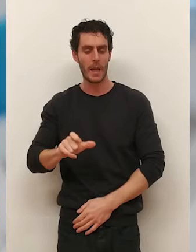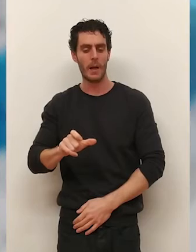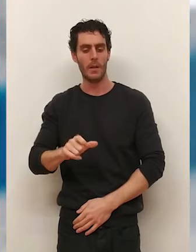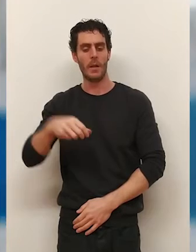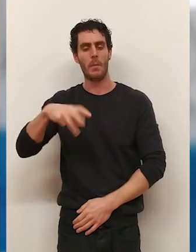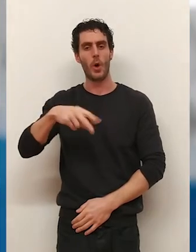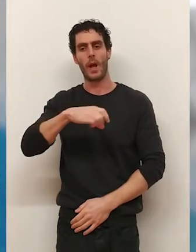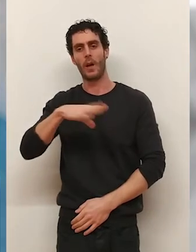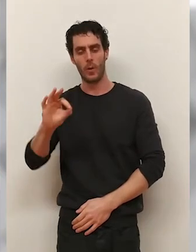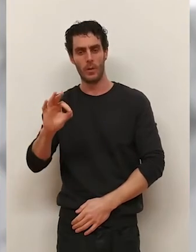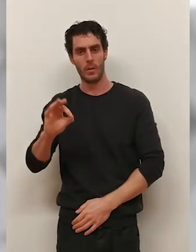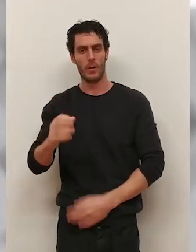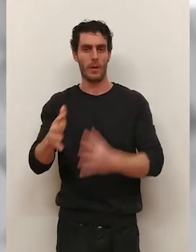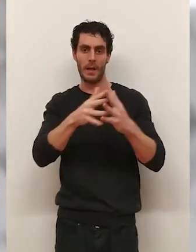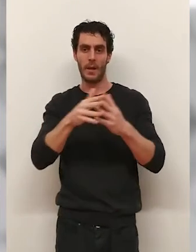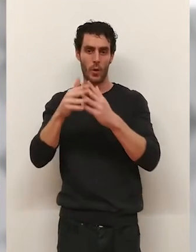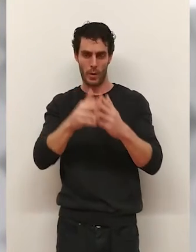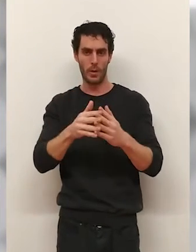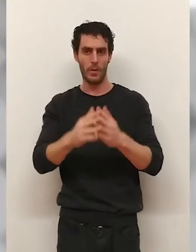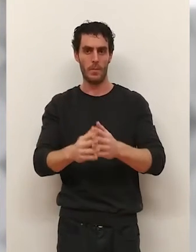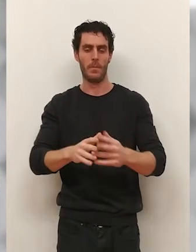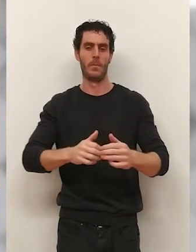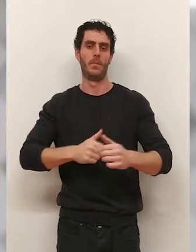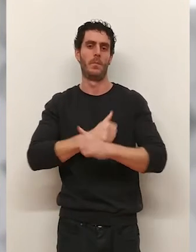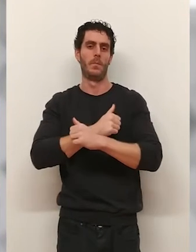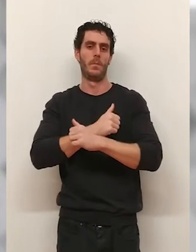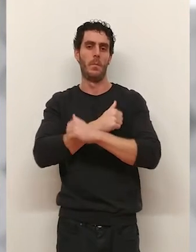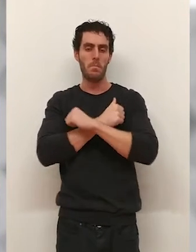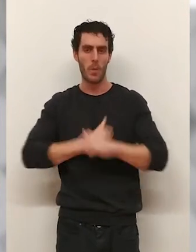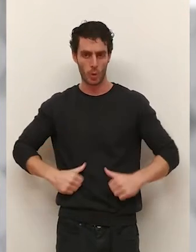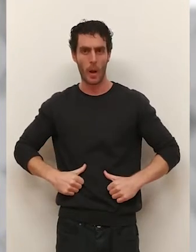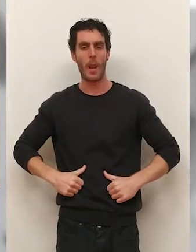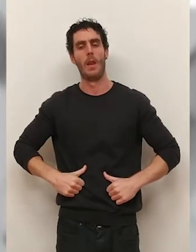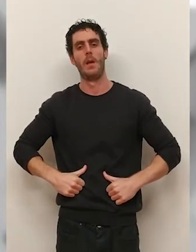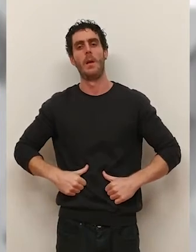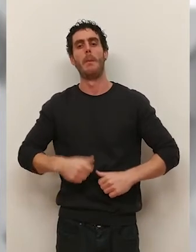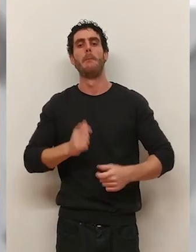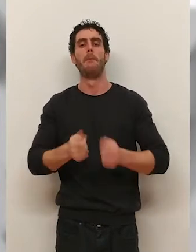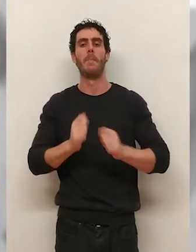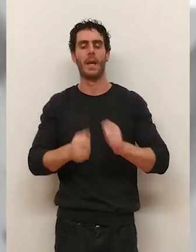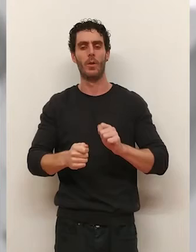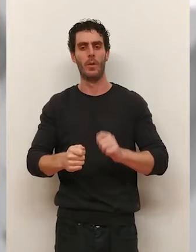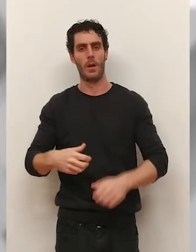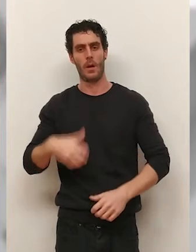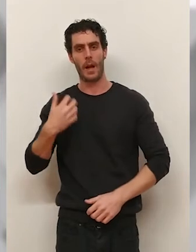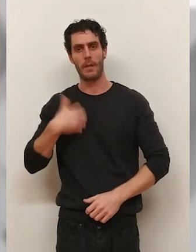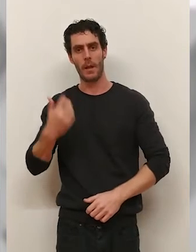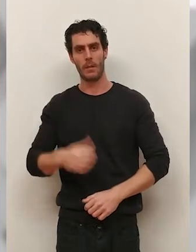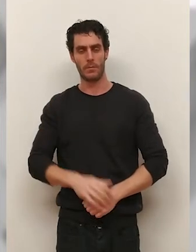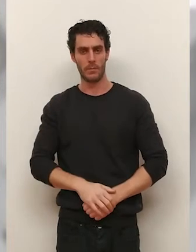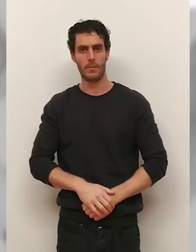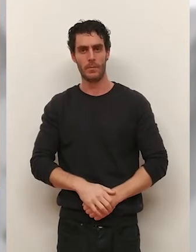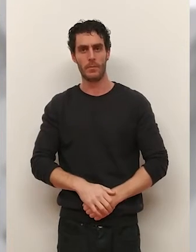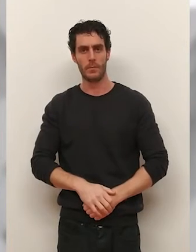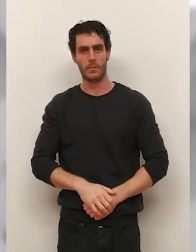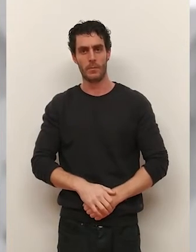Italia, Mónaco, Estados Unidos, Portugal, México y Argentina y durante